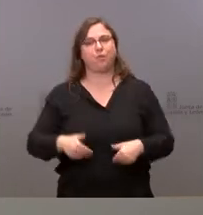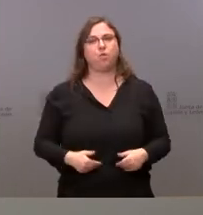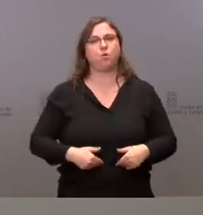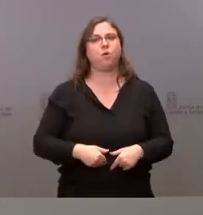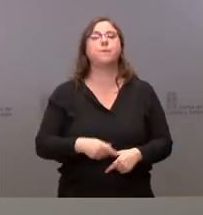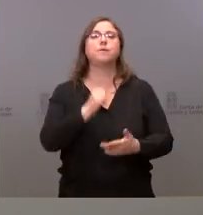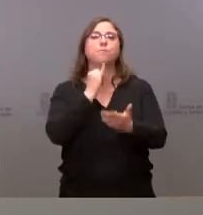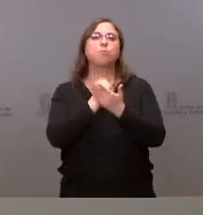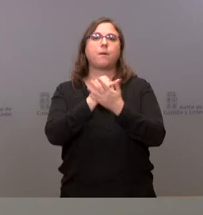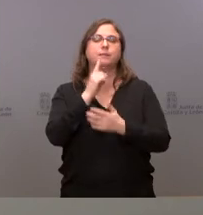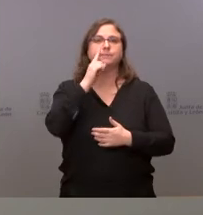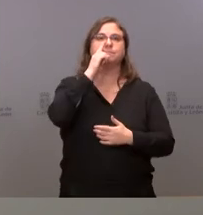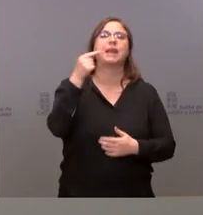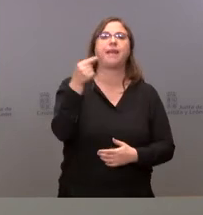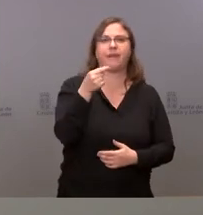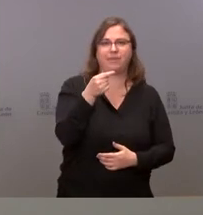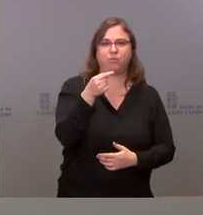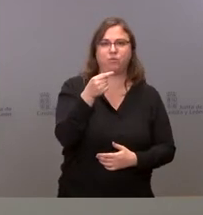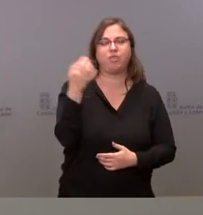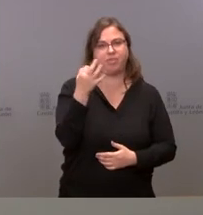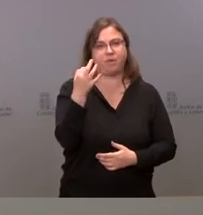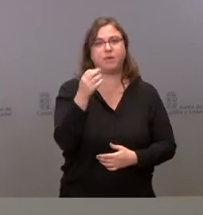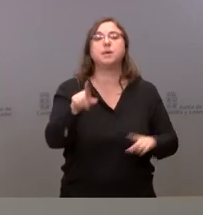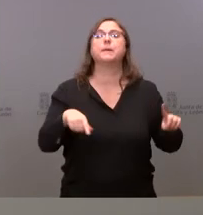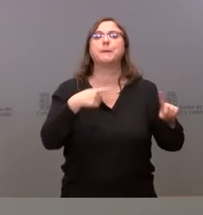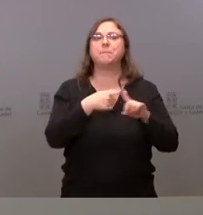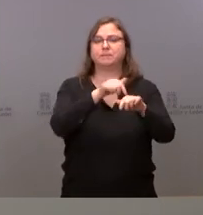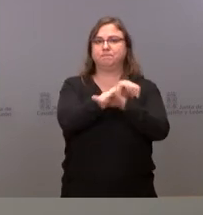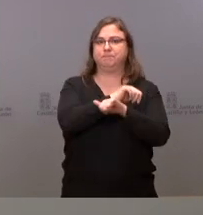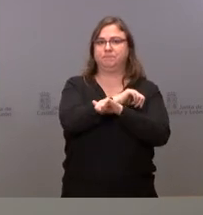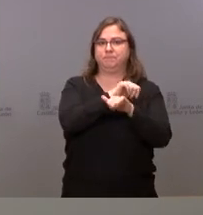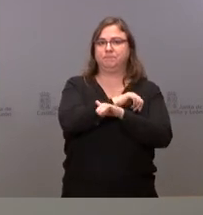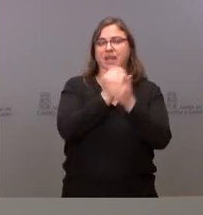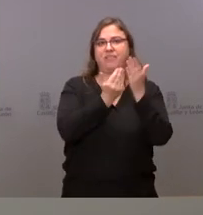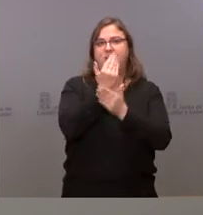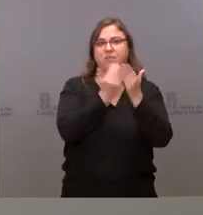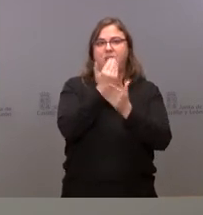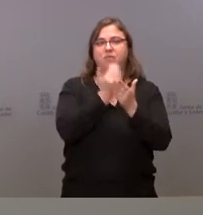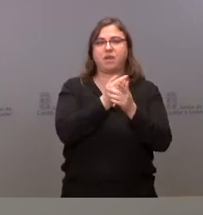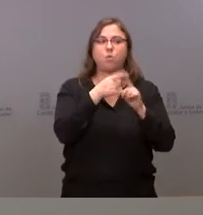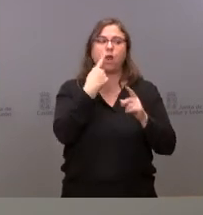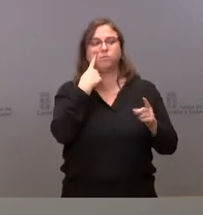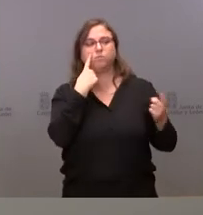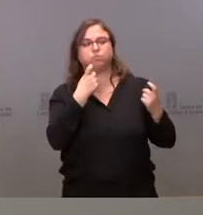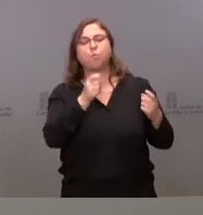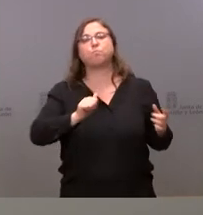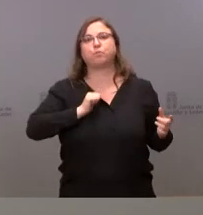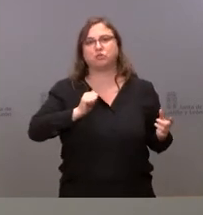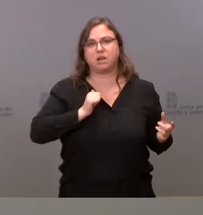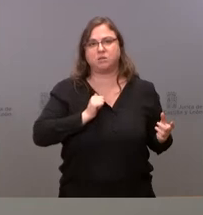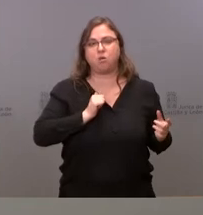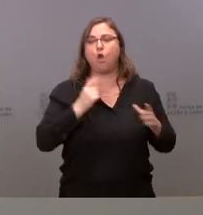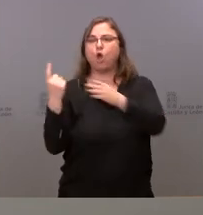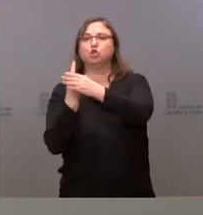negativa o se les realizará una prueba negativa y permanecerán unos días en observación no en